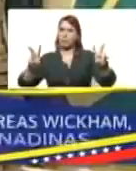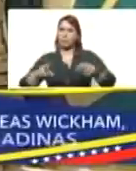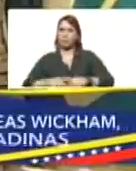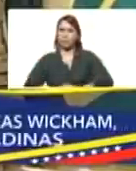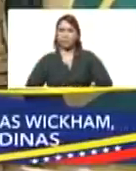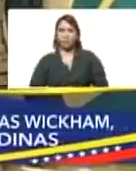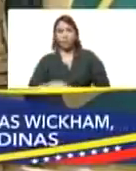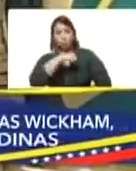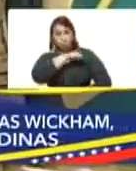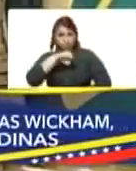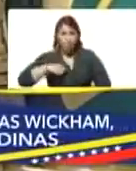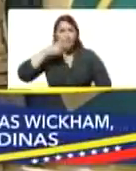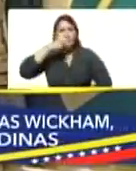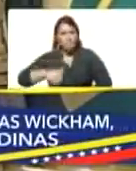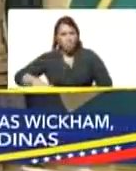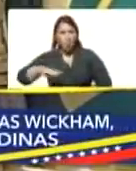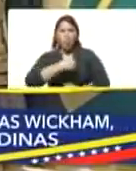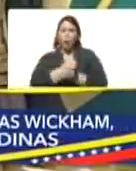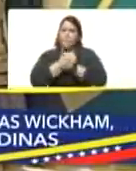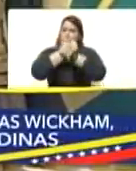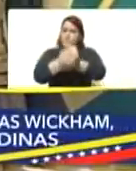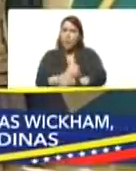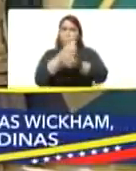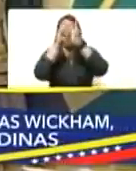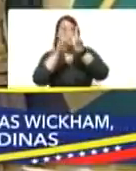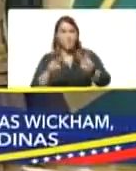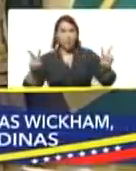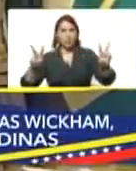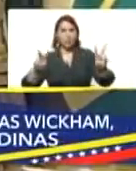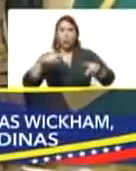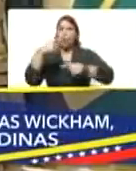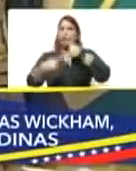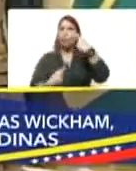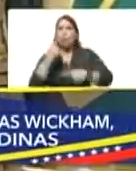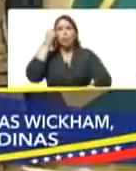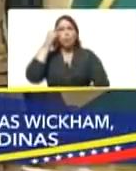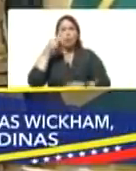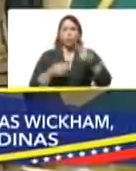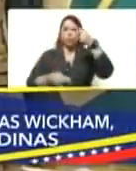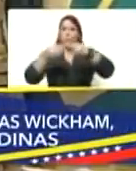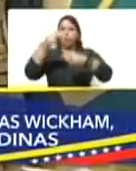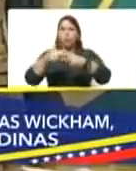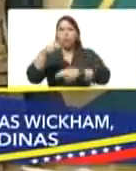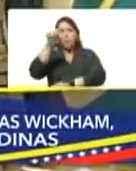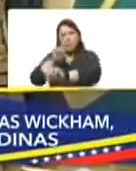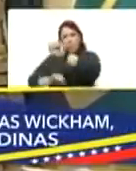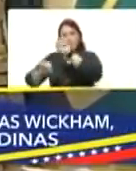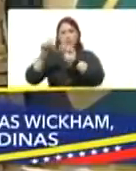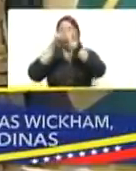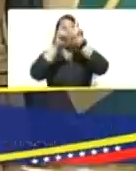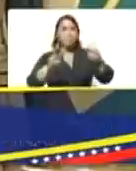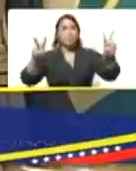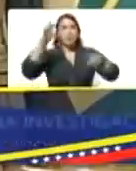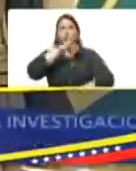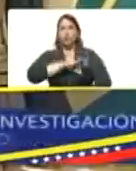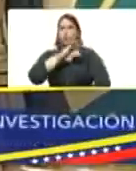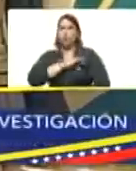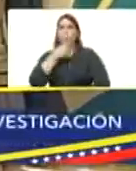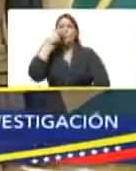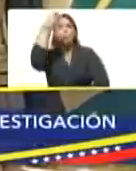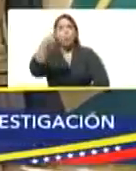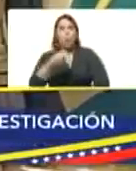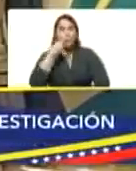Somos un pueblo que amamos la paz, que todos los días construimos y defendemos la paz social, la paz política.